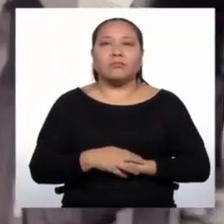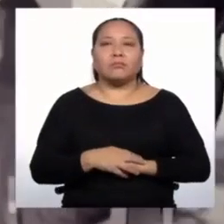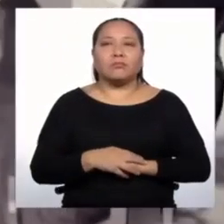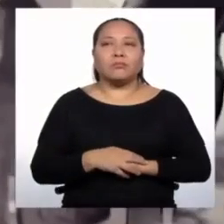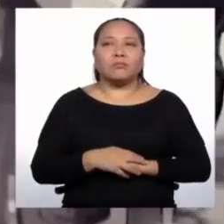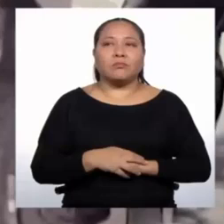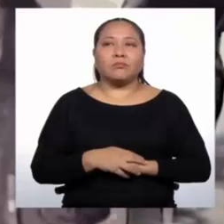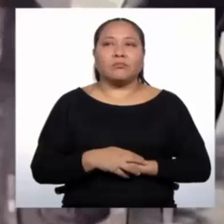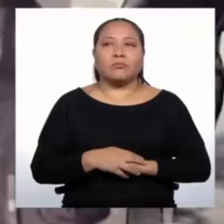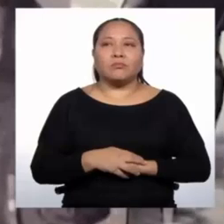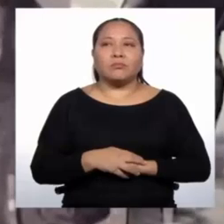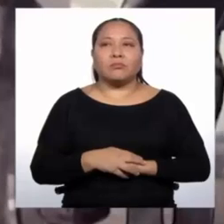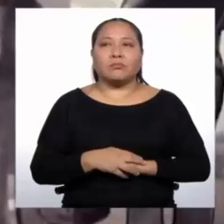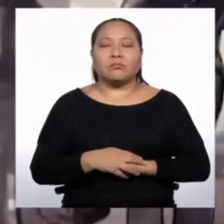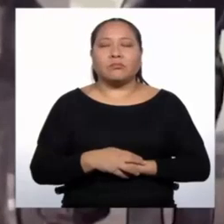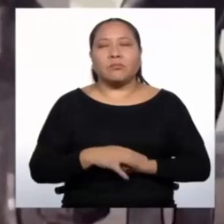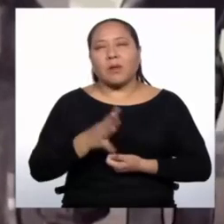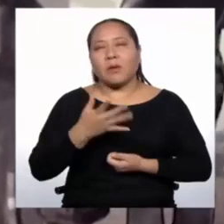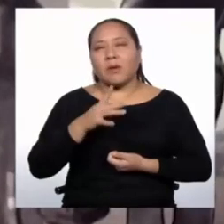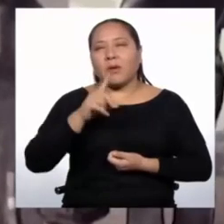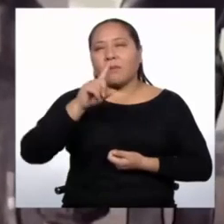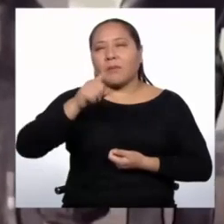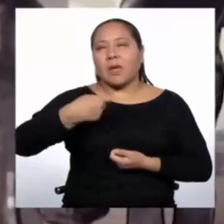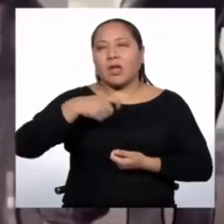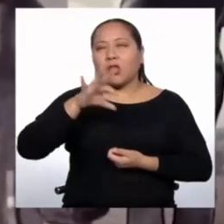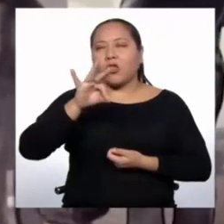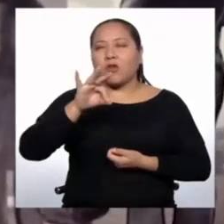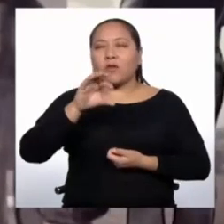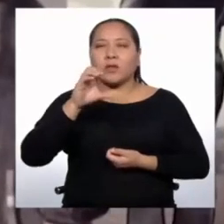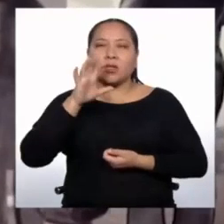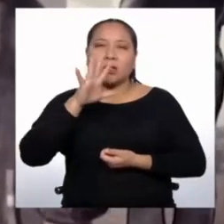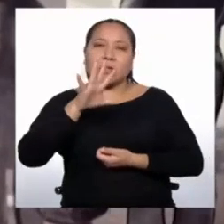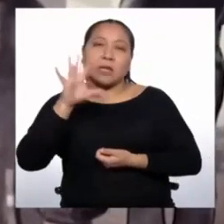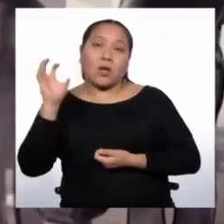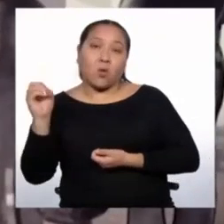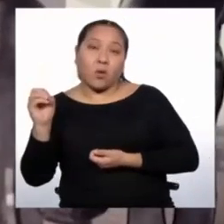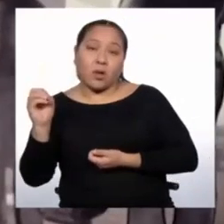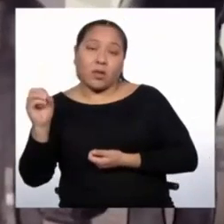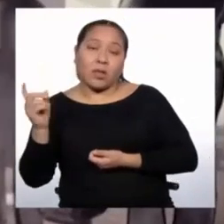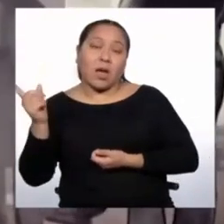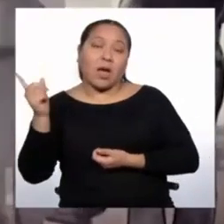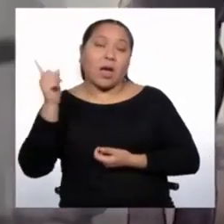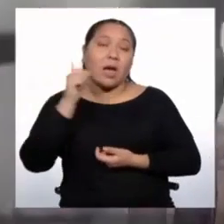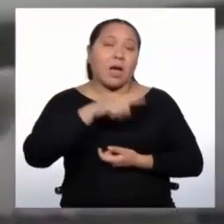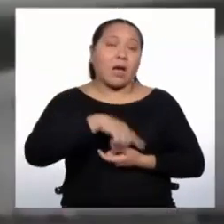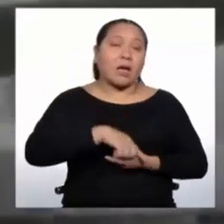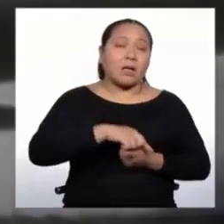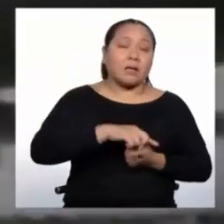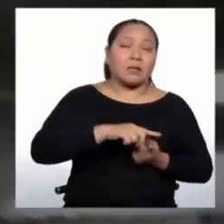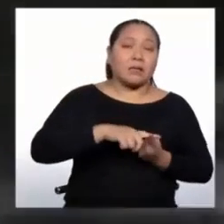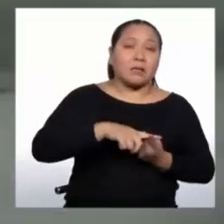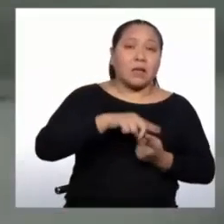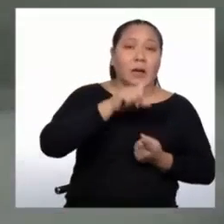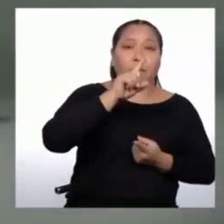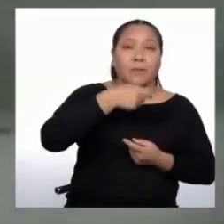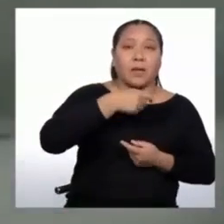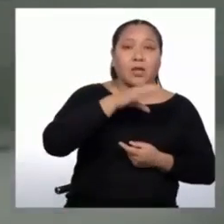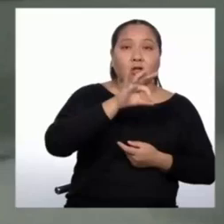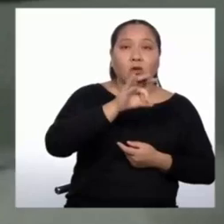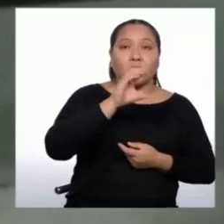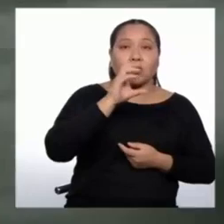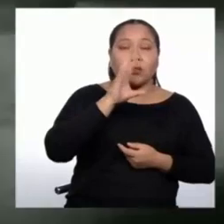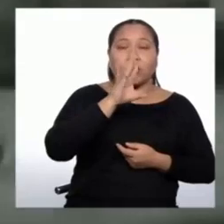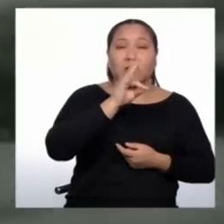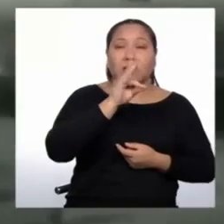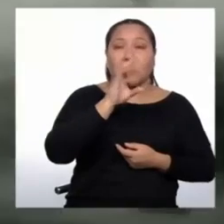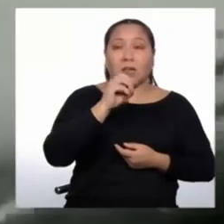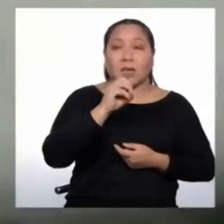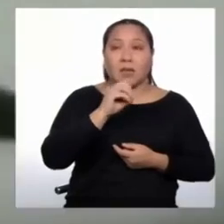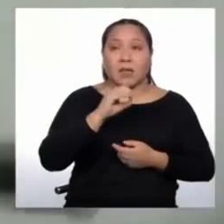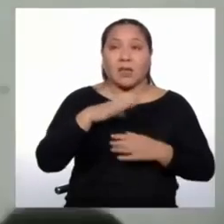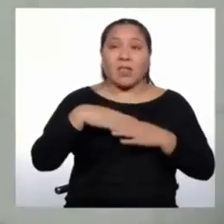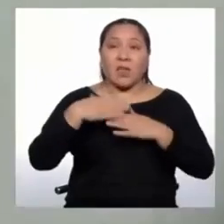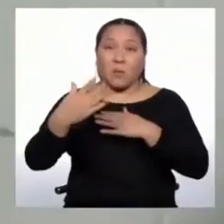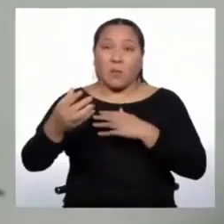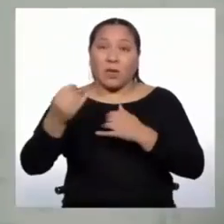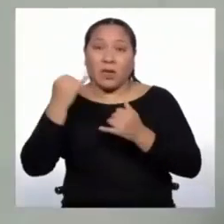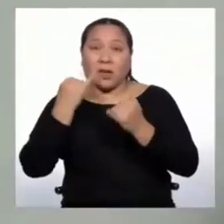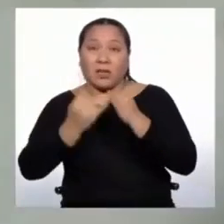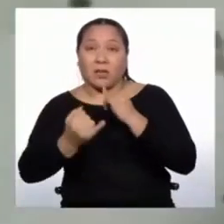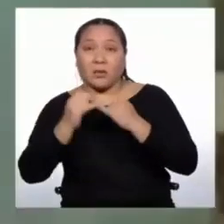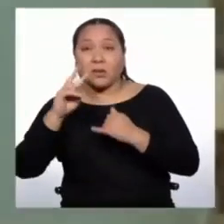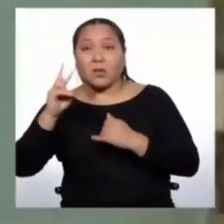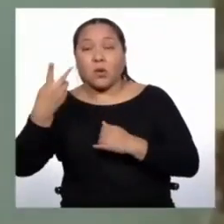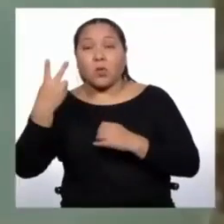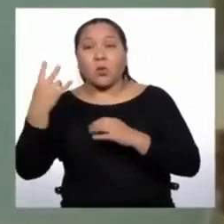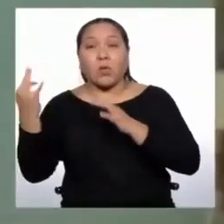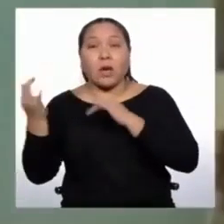Entre 1950 al 70, después de la Segunda Guerra Mundial, el Perú se convierte en un país de